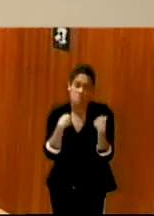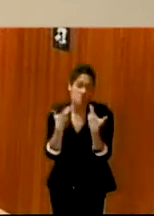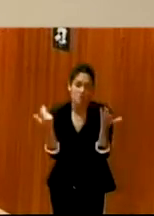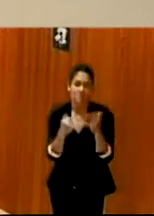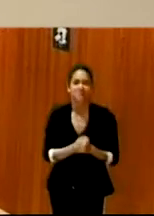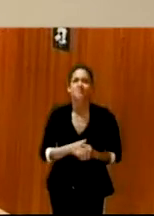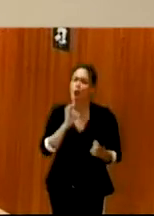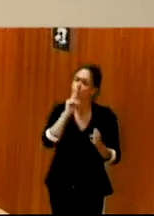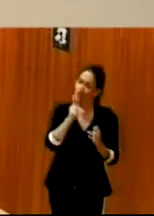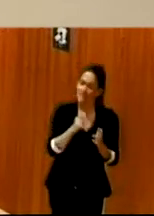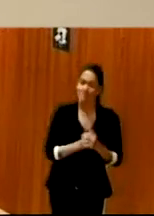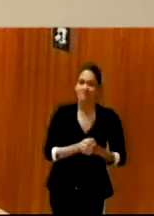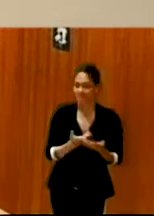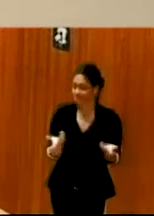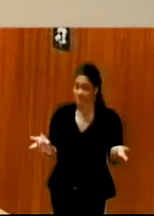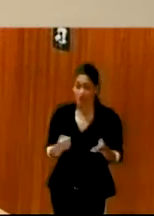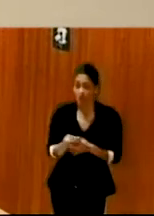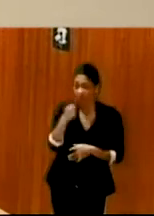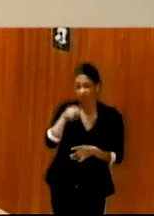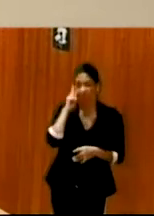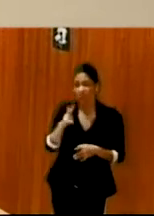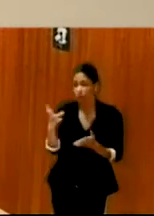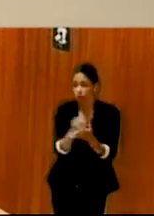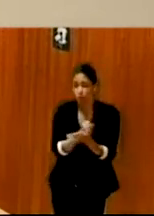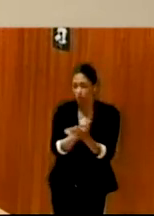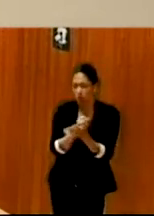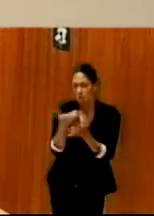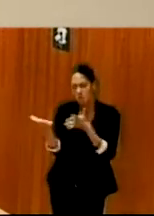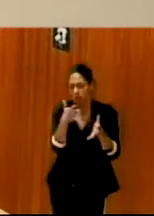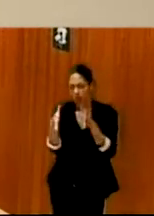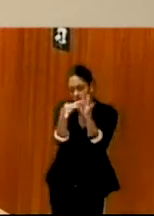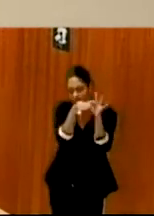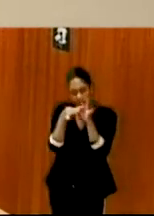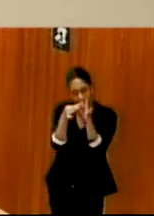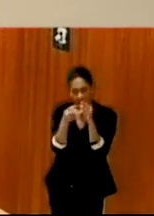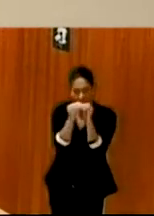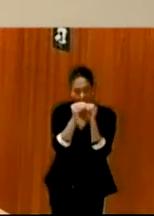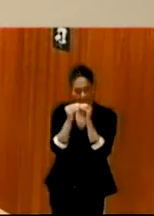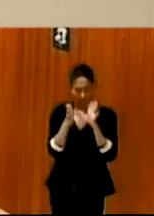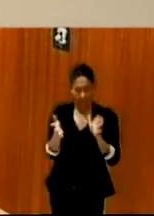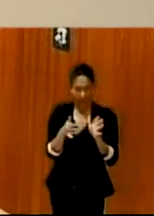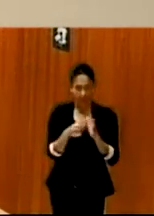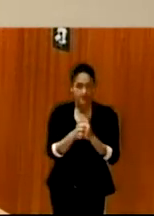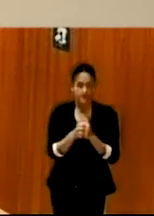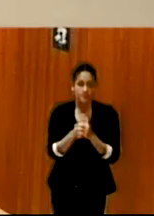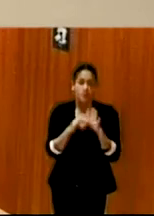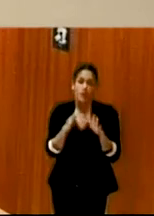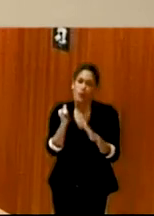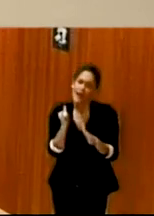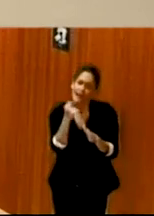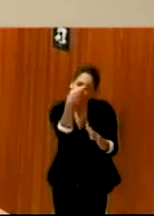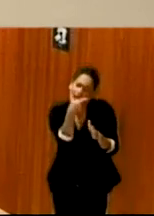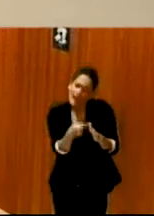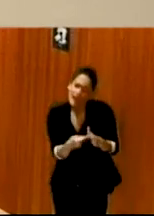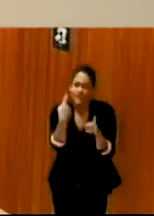Pues, habéis visto que, aunque todos están relacionados, para cada uno tiene un significado o